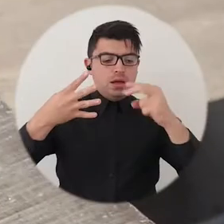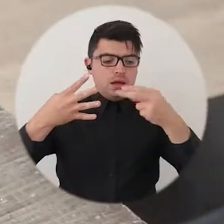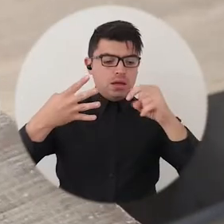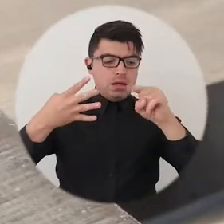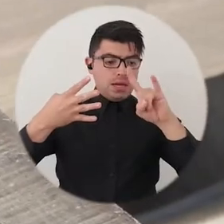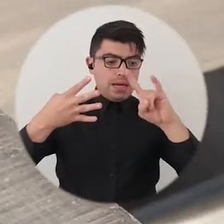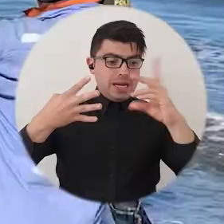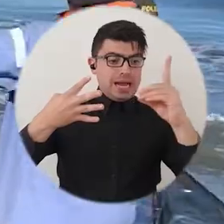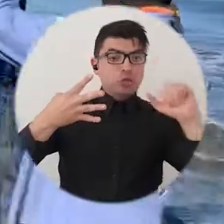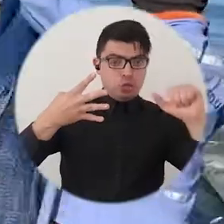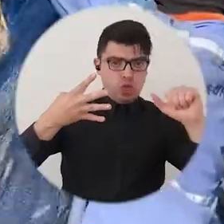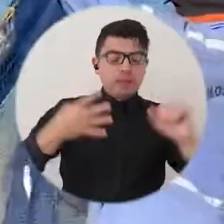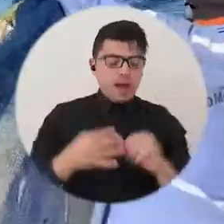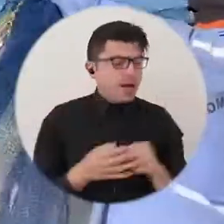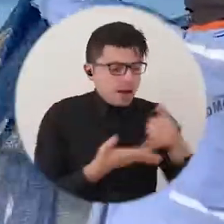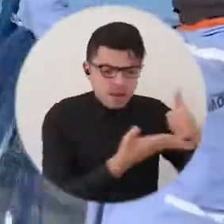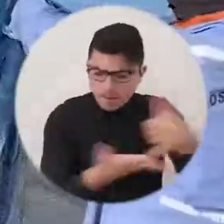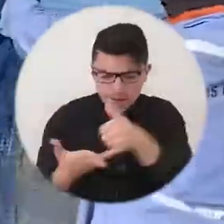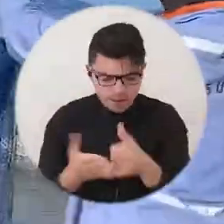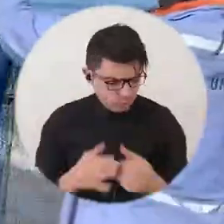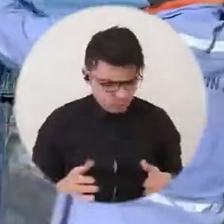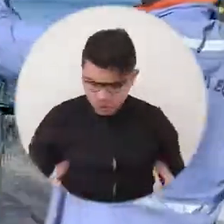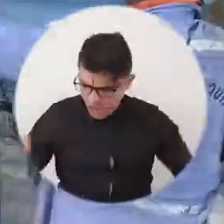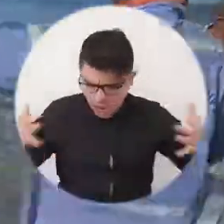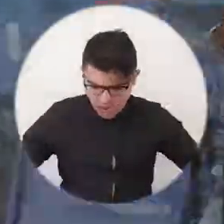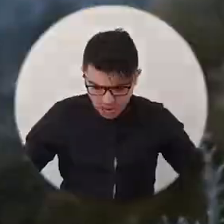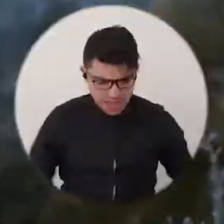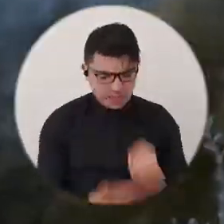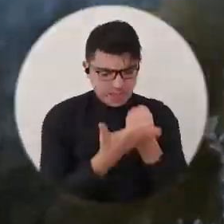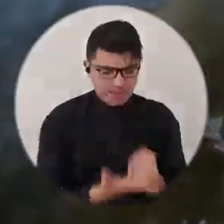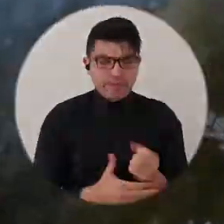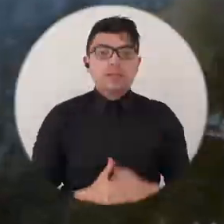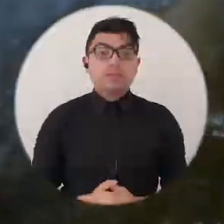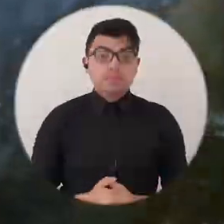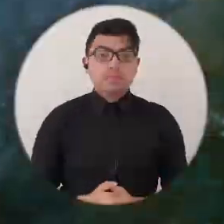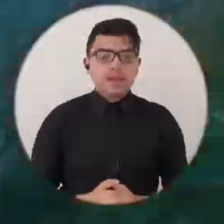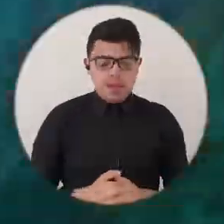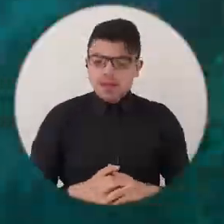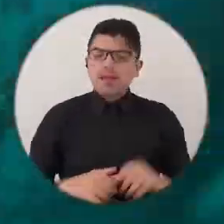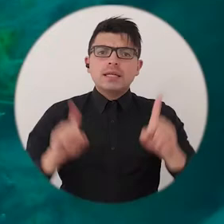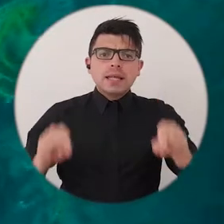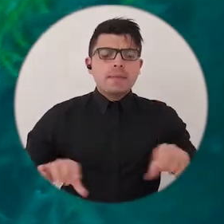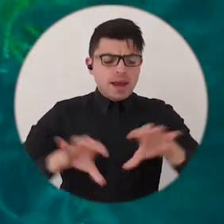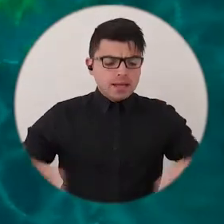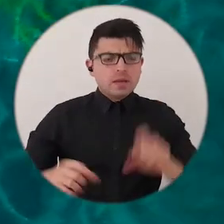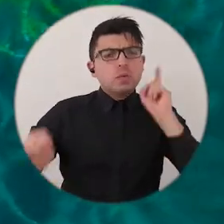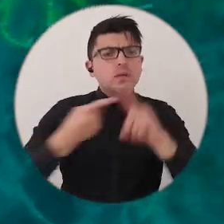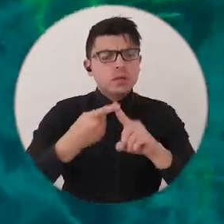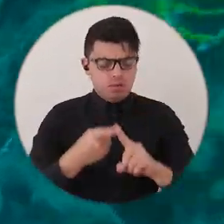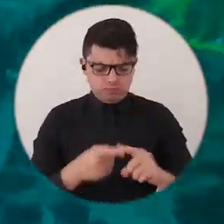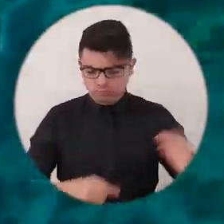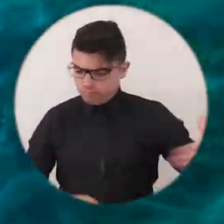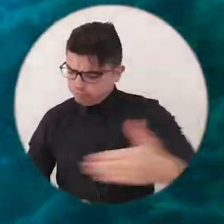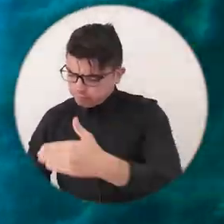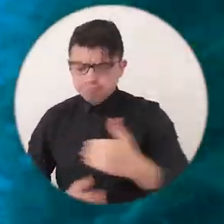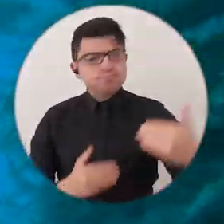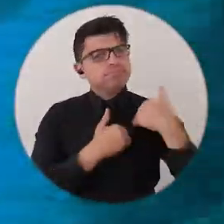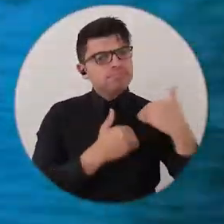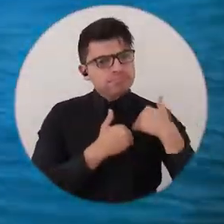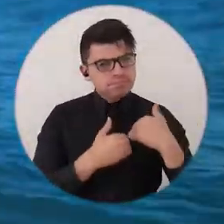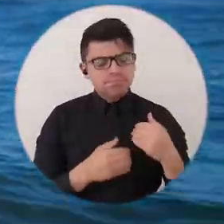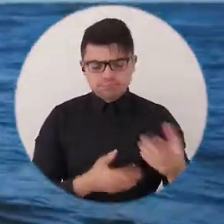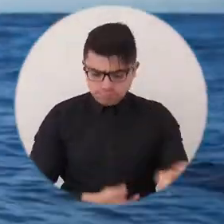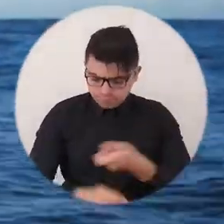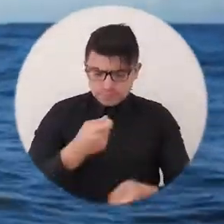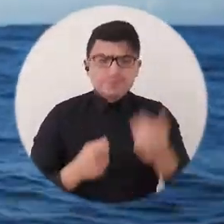La actividad también sirve para hacer una pesca responsable porque muchas especies se están perdiendo del ecosistema marino. Entonces es la